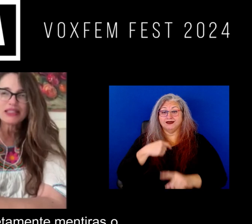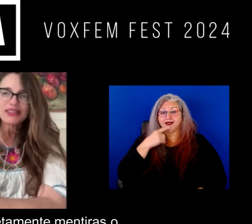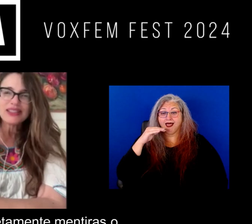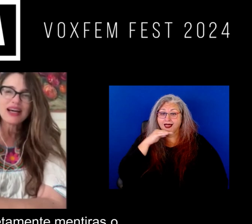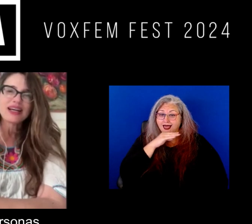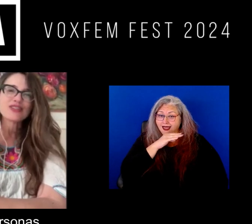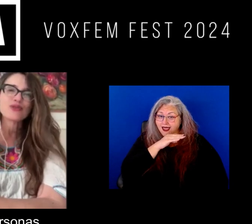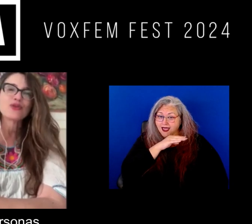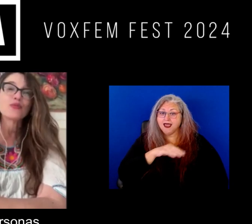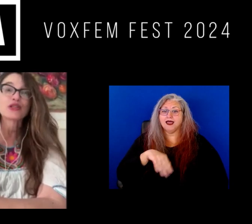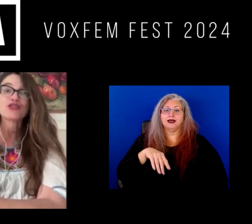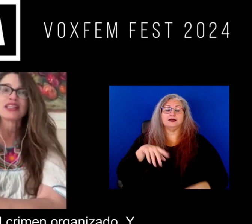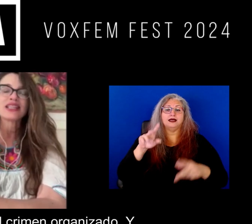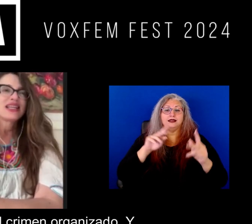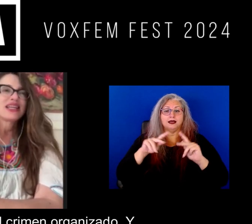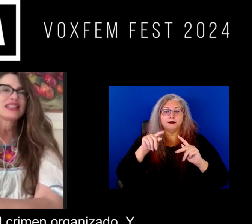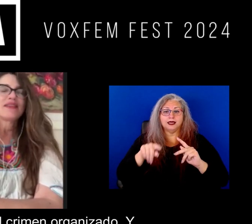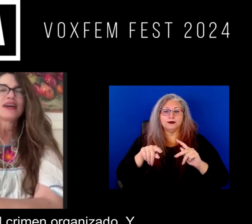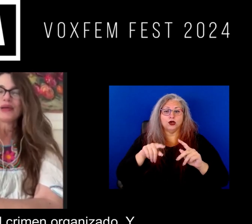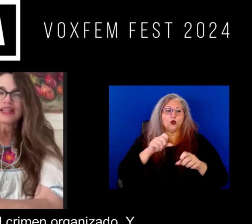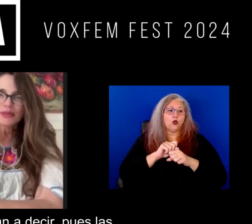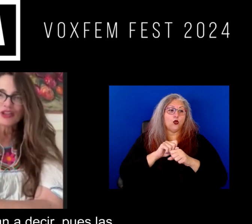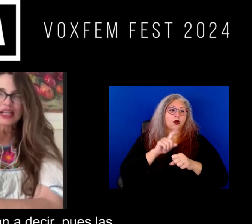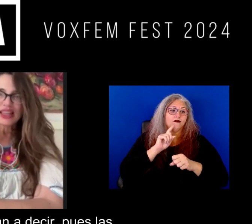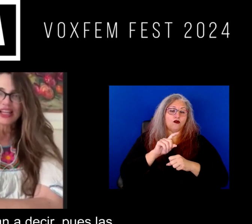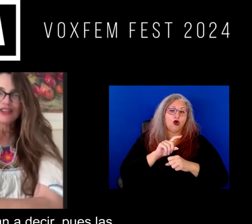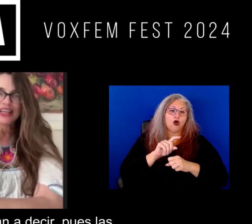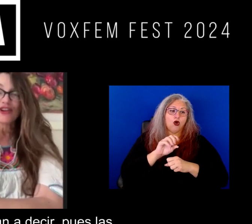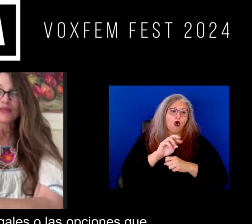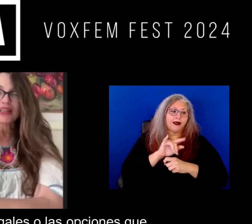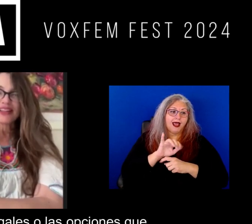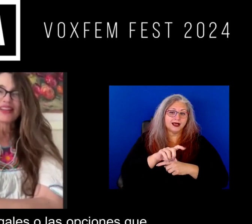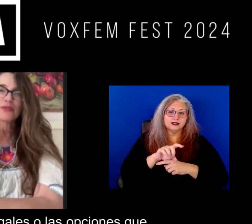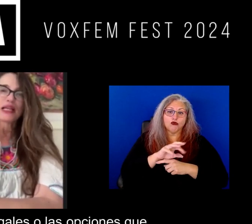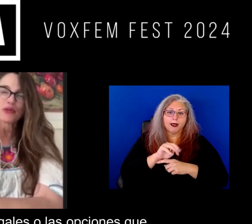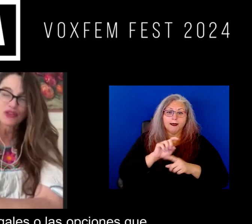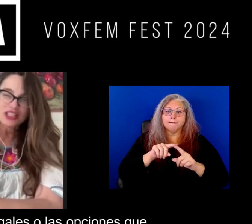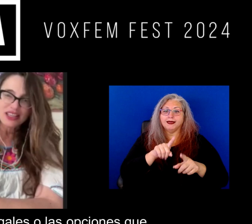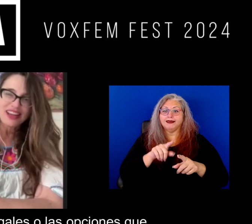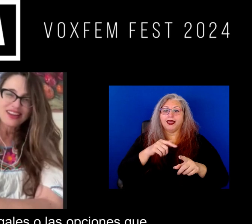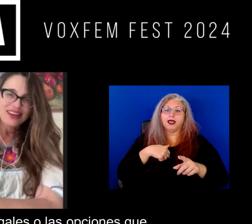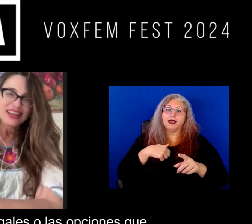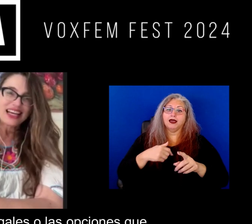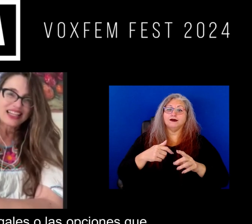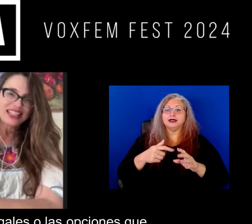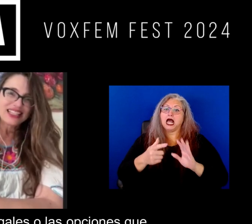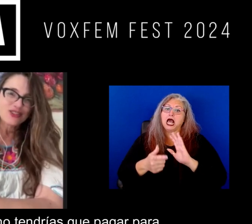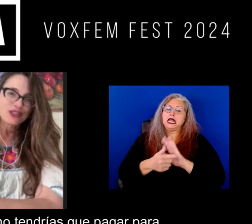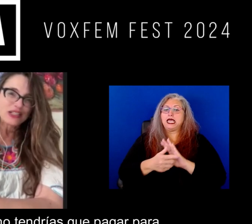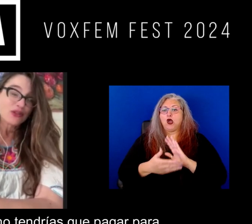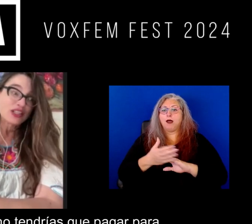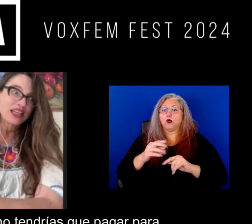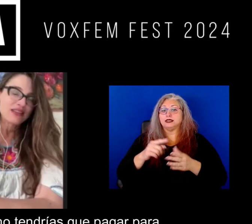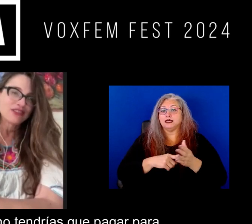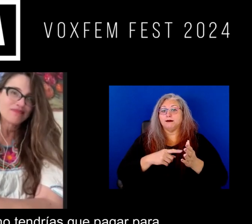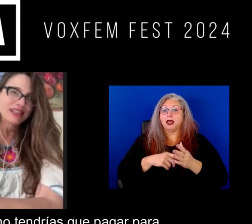mentiras o personas que trabajan para el crimen organizado y claro no les van a decir por las opciones que hay legales o